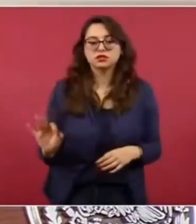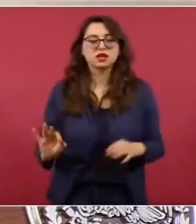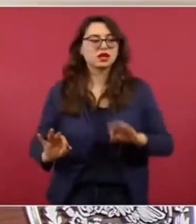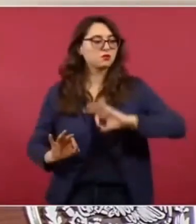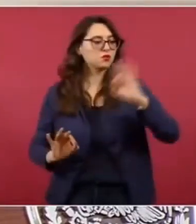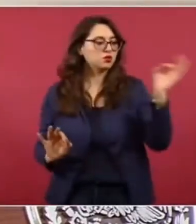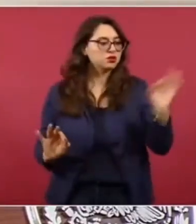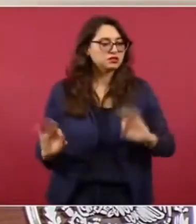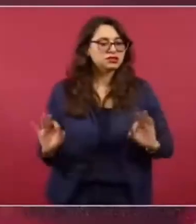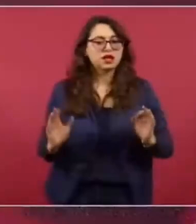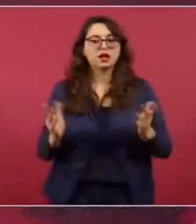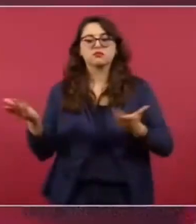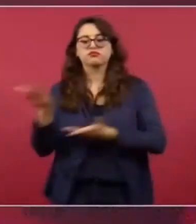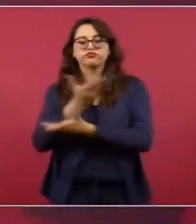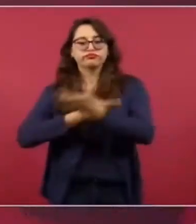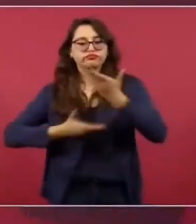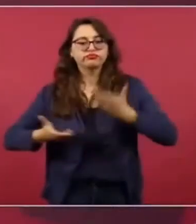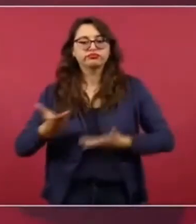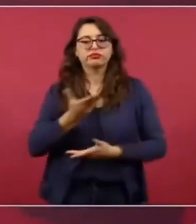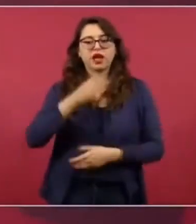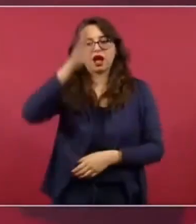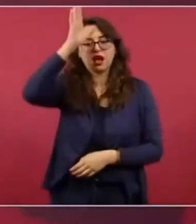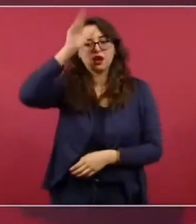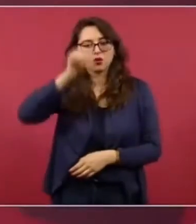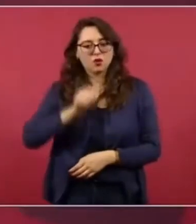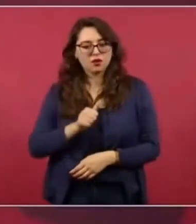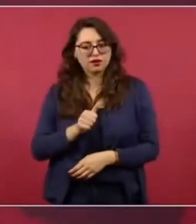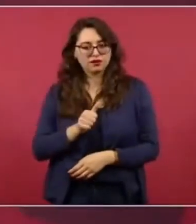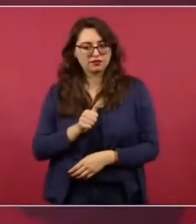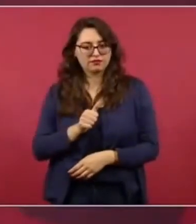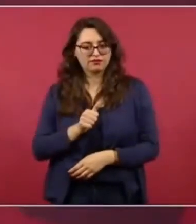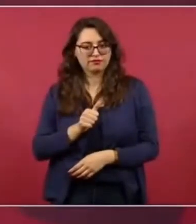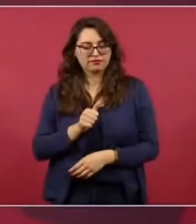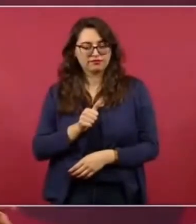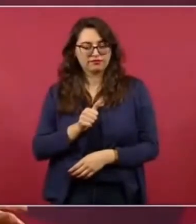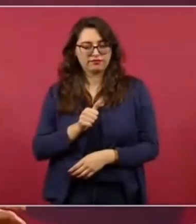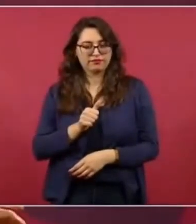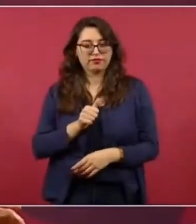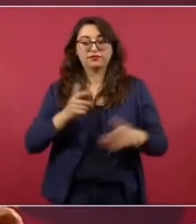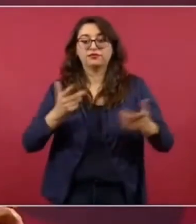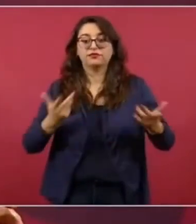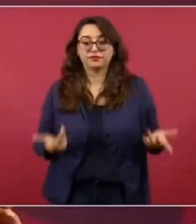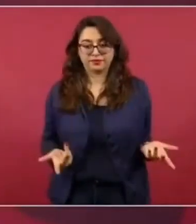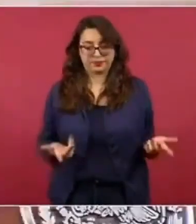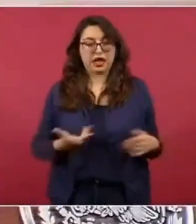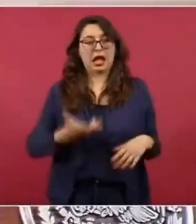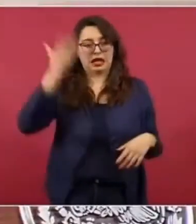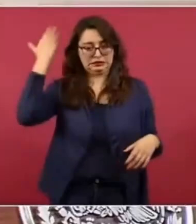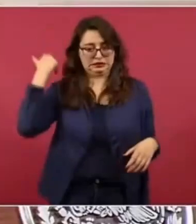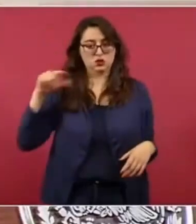reestructurar tu concesión.